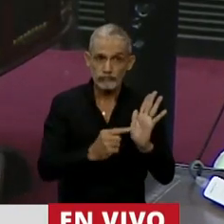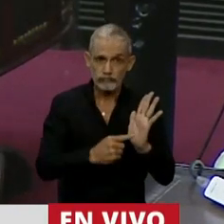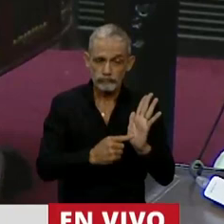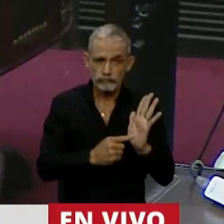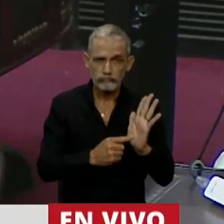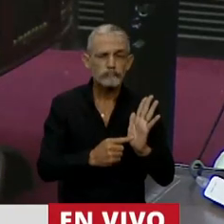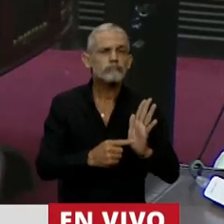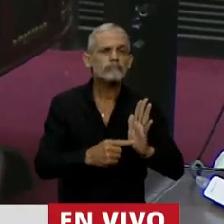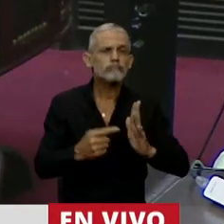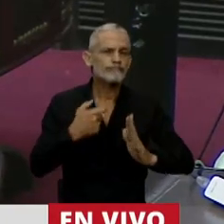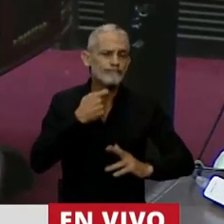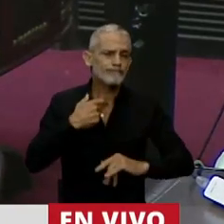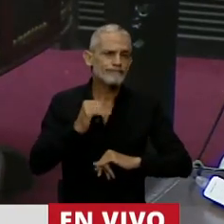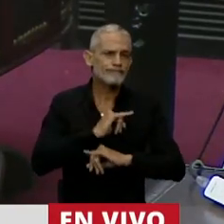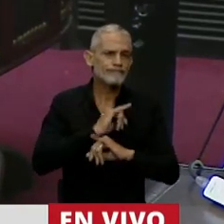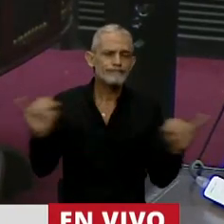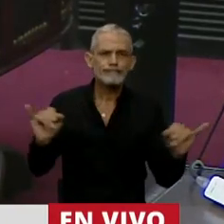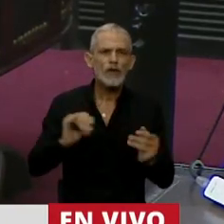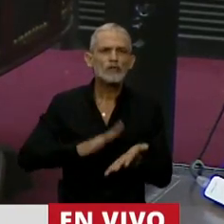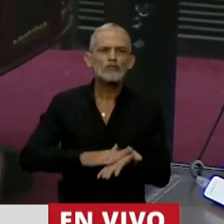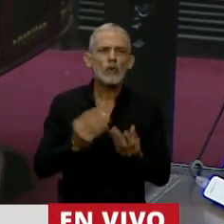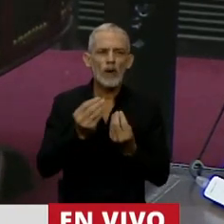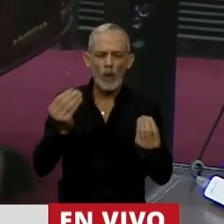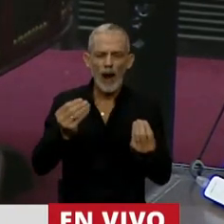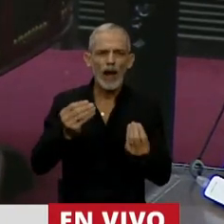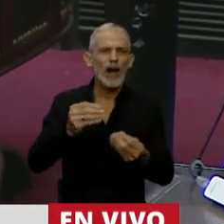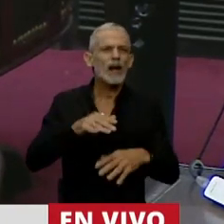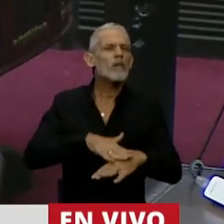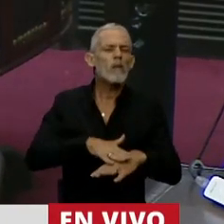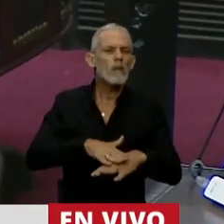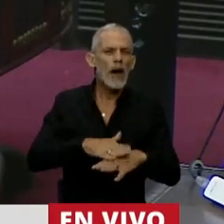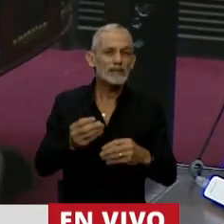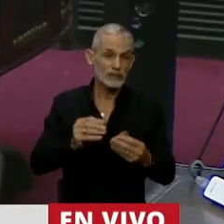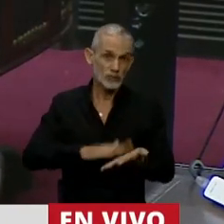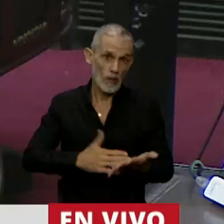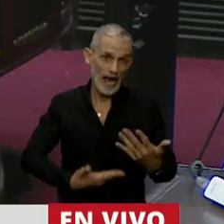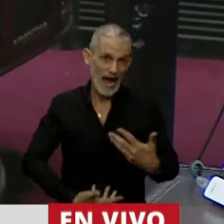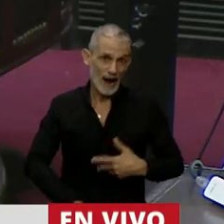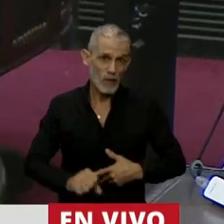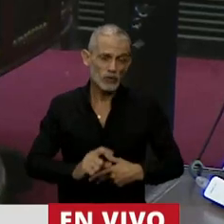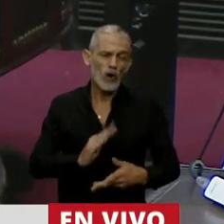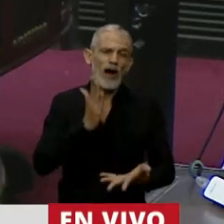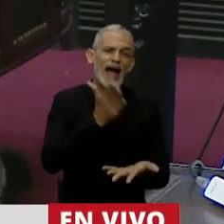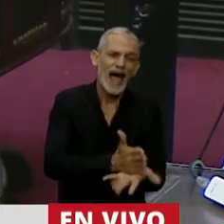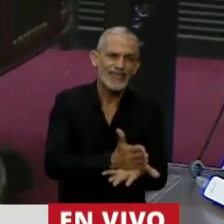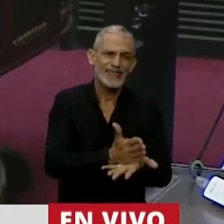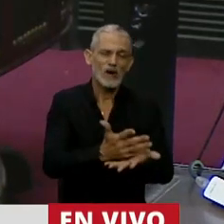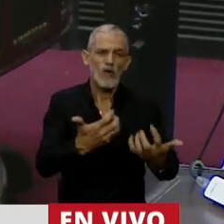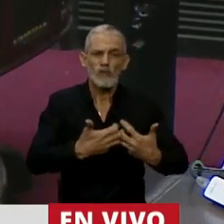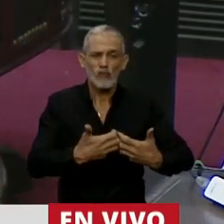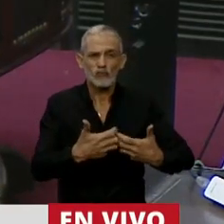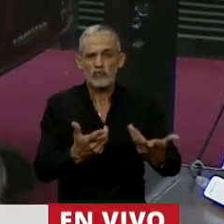Luego, decirles que respecto al fundamento de la pena de aborto, solo es un castigo sin ninguna función